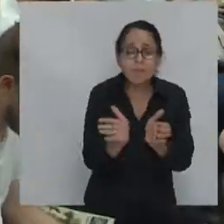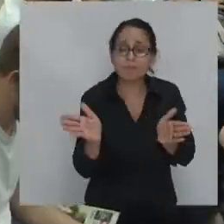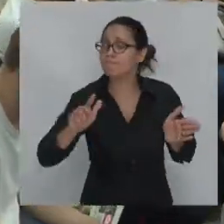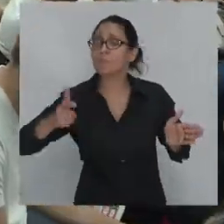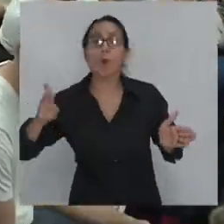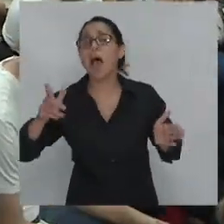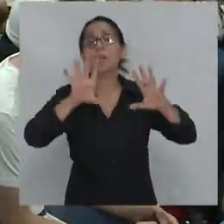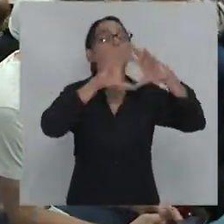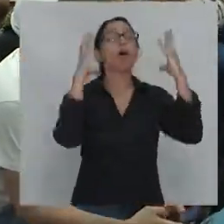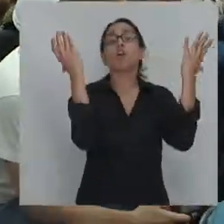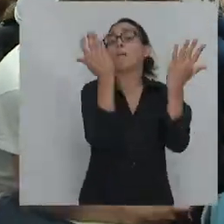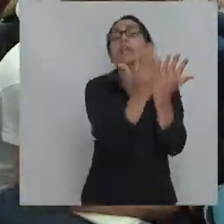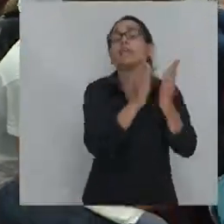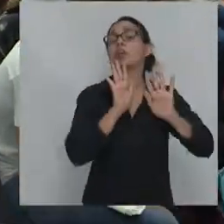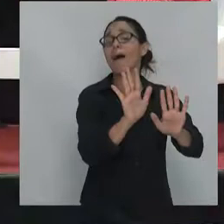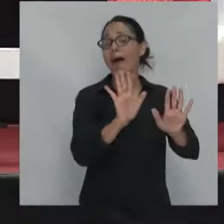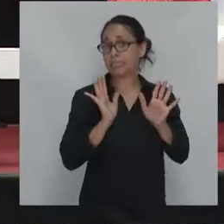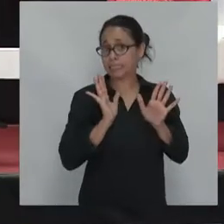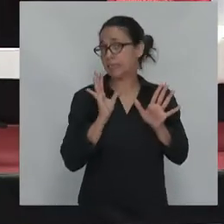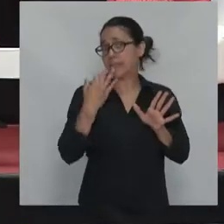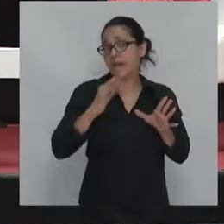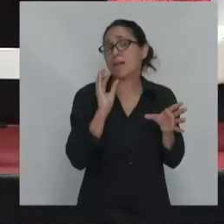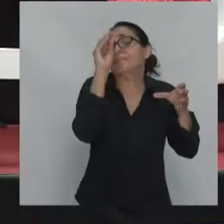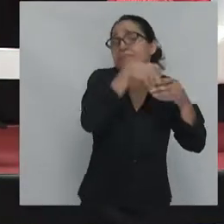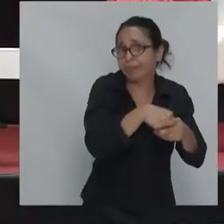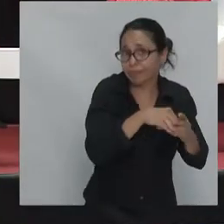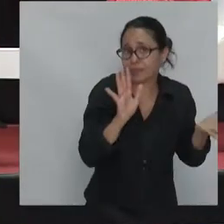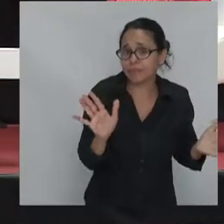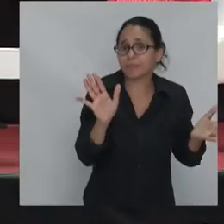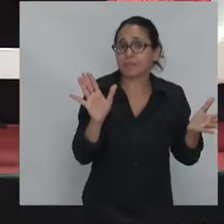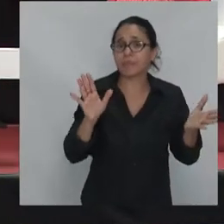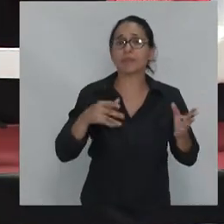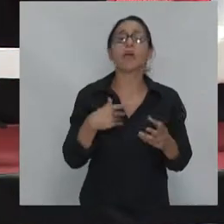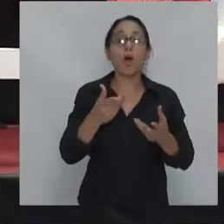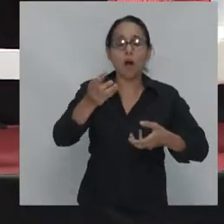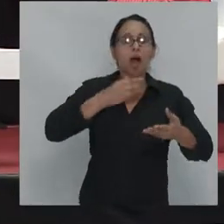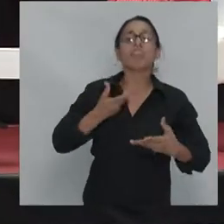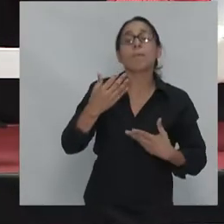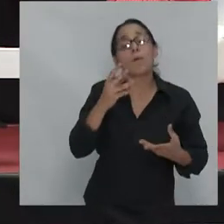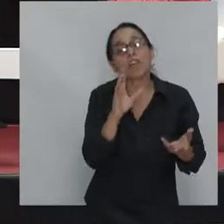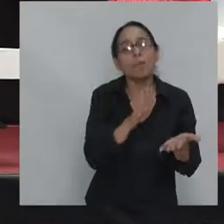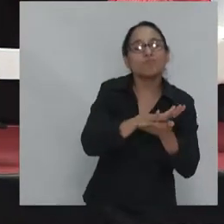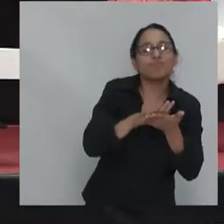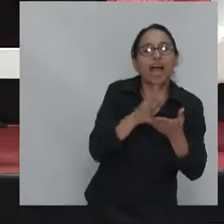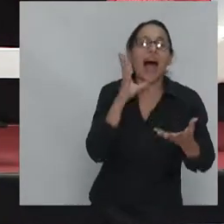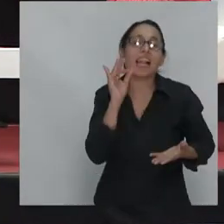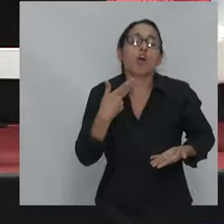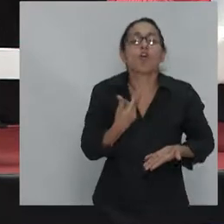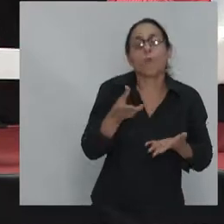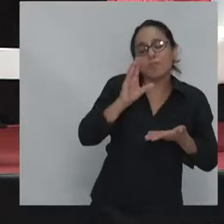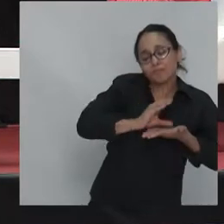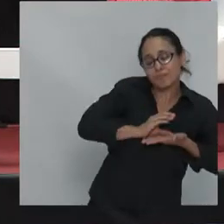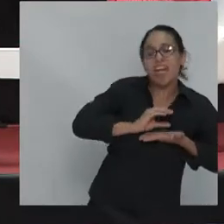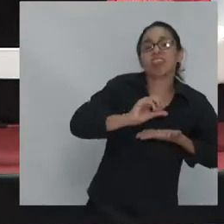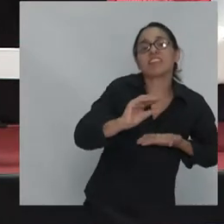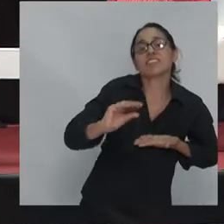neoliberal y que entonces cuando llegaban en el poder, lo único que podían hacer era un poco más de redistribución, poco, digamos, organizar